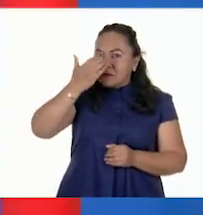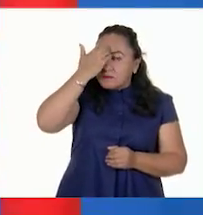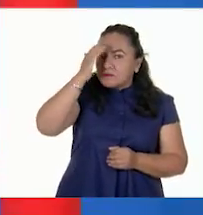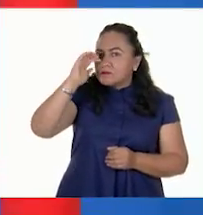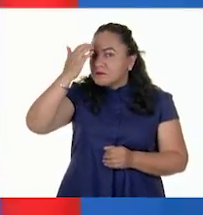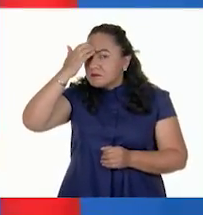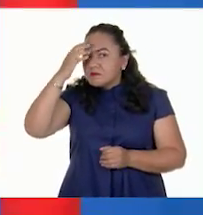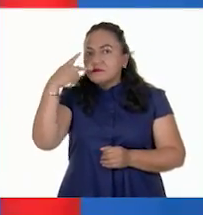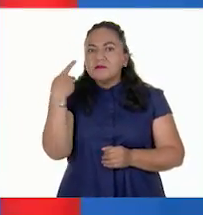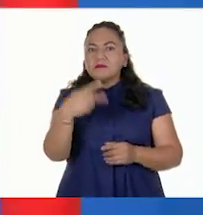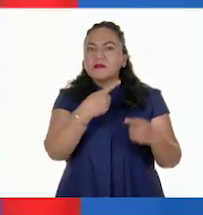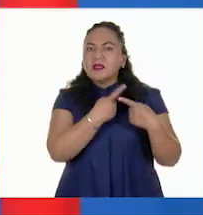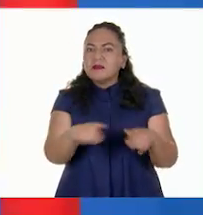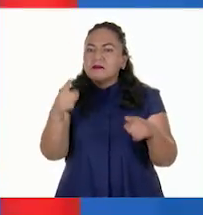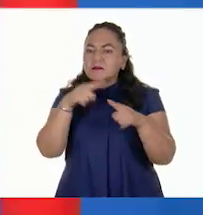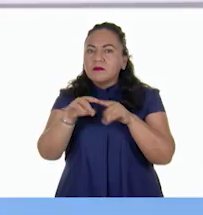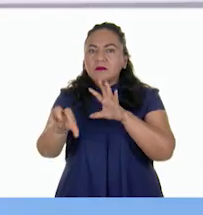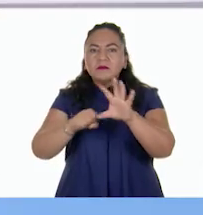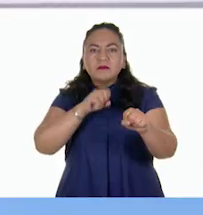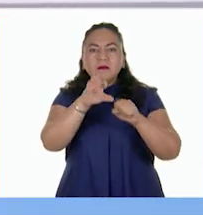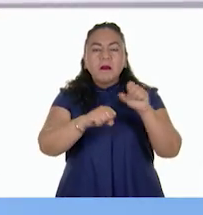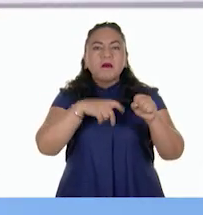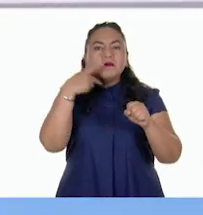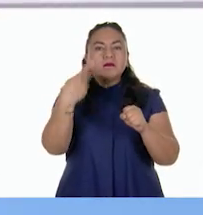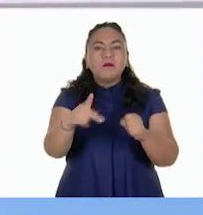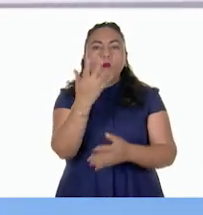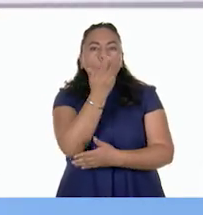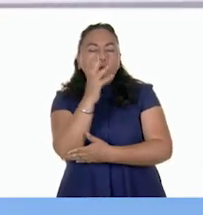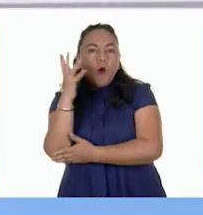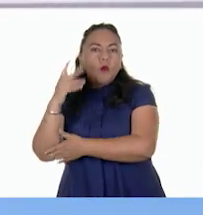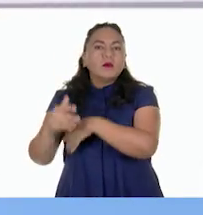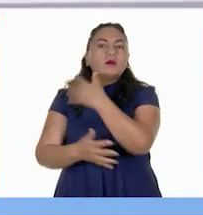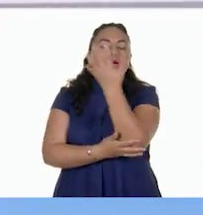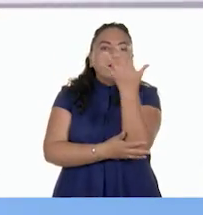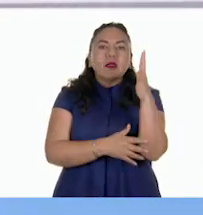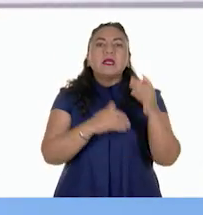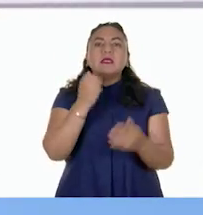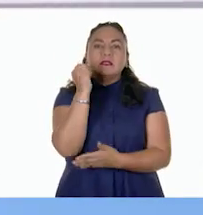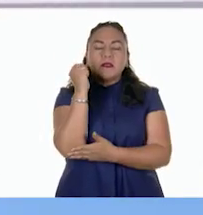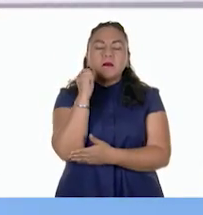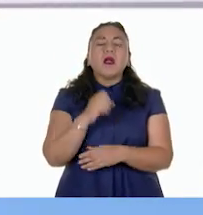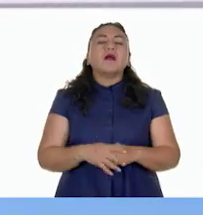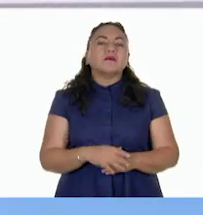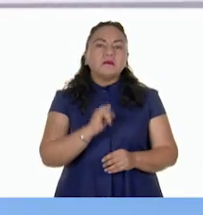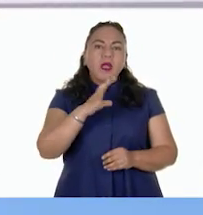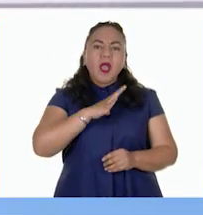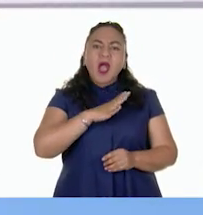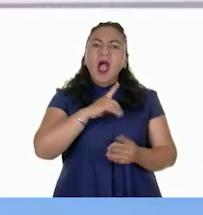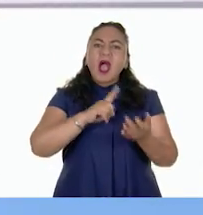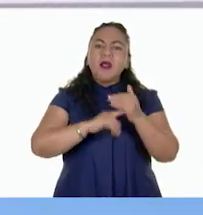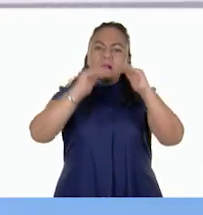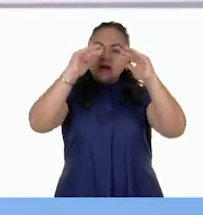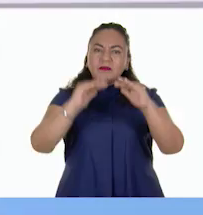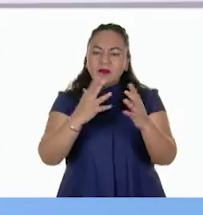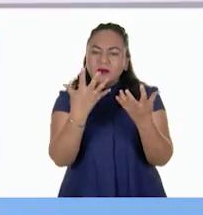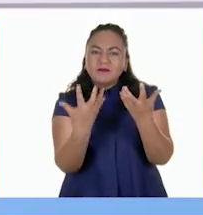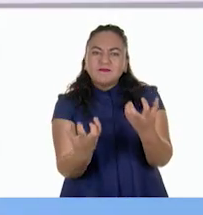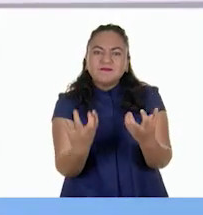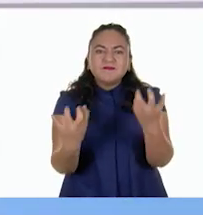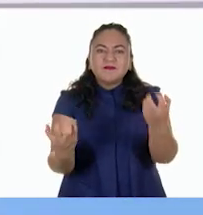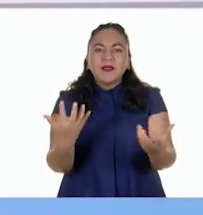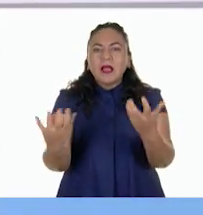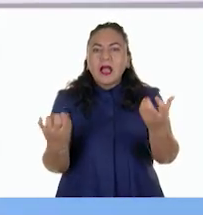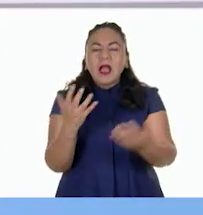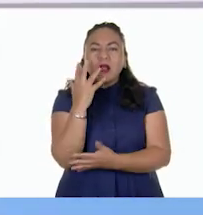obtener de los bosques y las selvas! Y también que hay zonas como los matorrales, de los que se obtienen los recursos